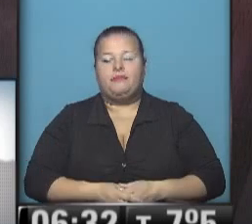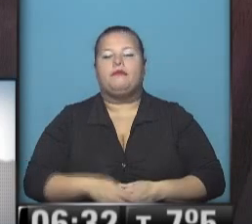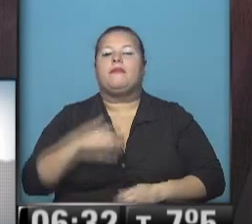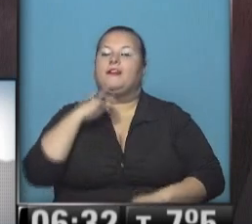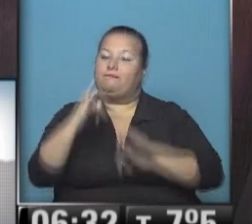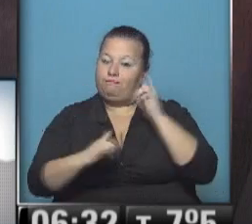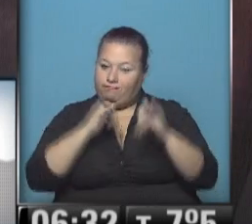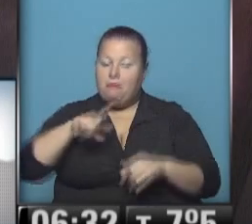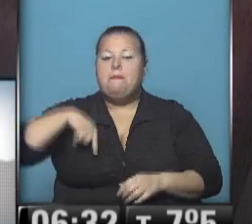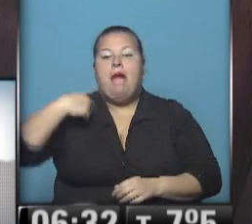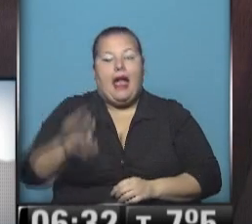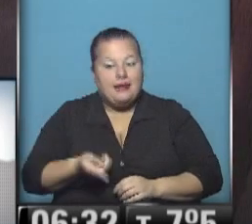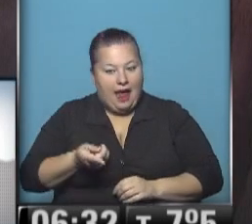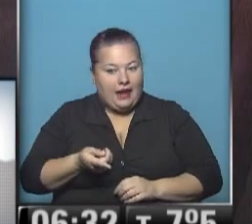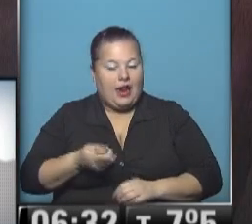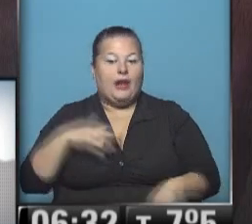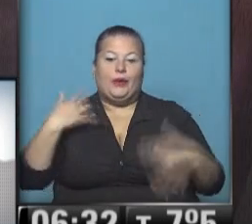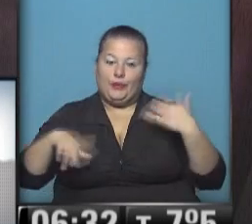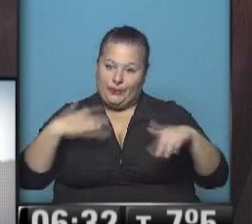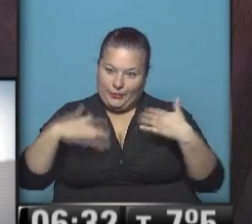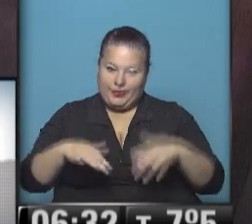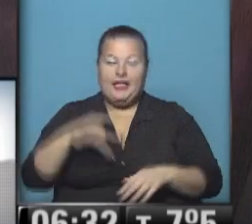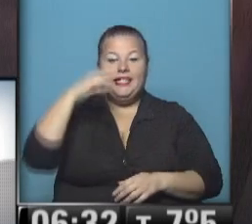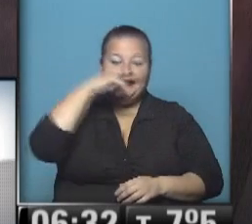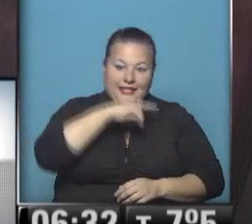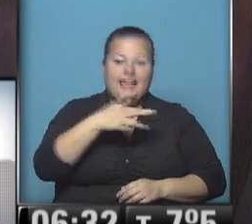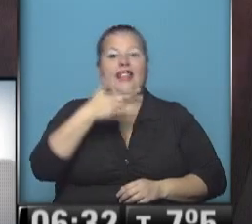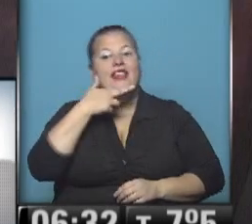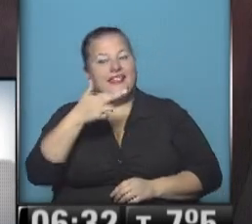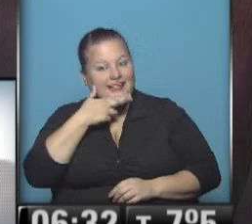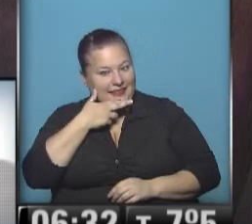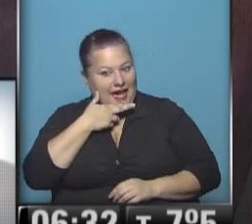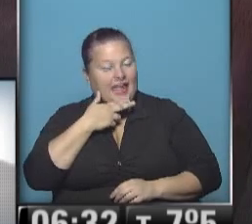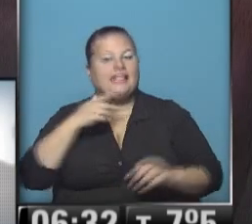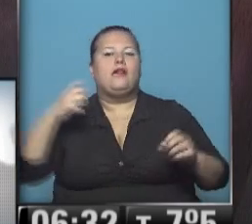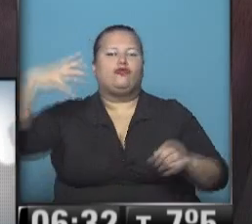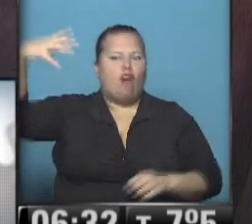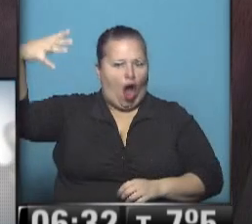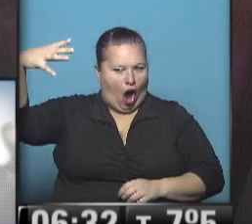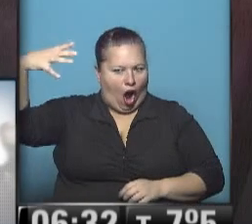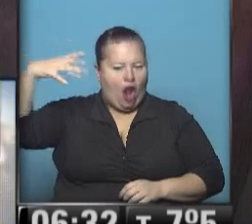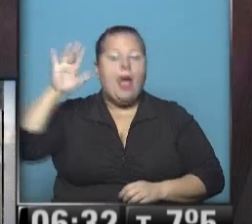anticipamos para mañana! ¡Uy! ¡7, 17! ¡Mucho sol!